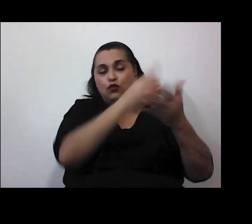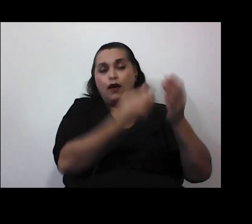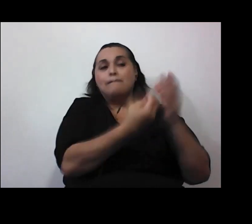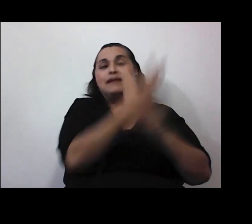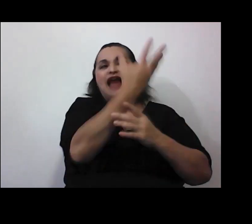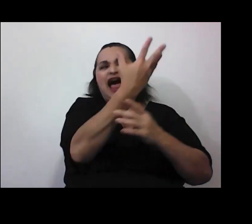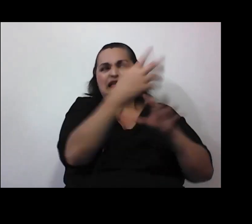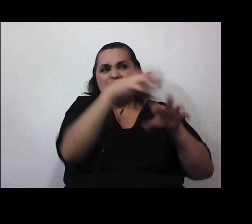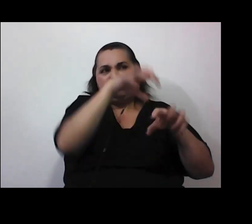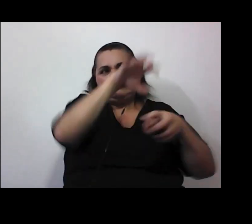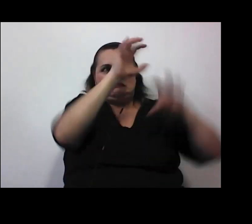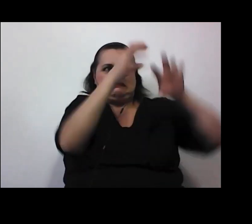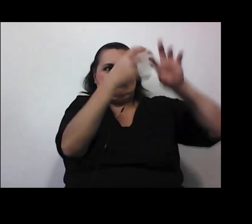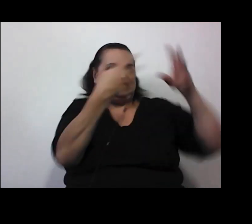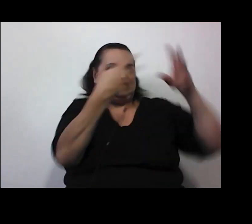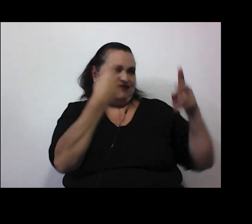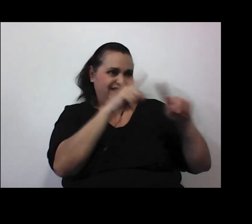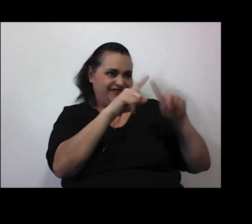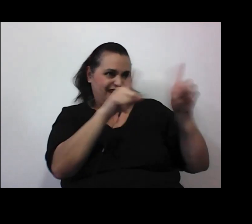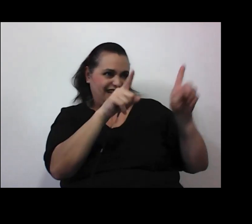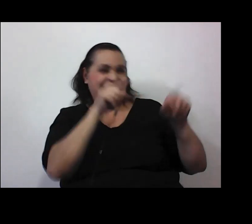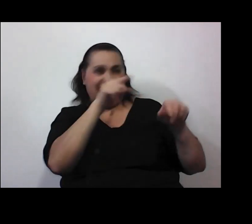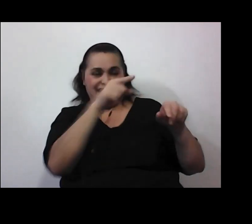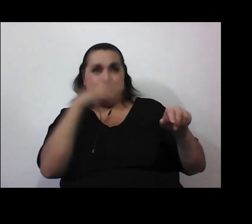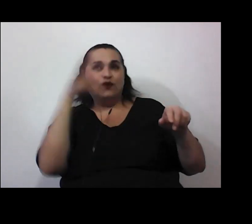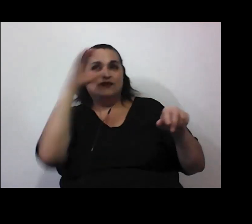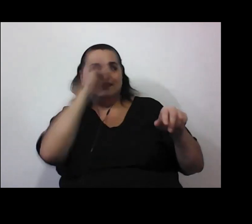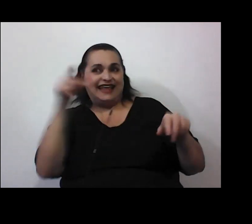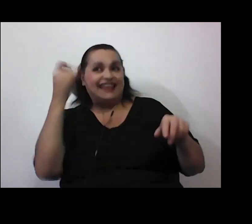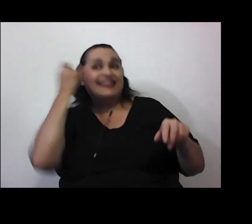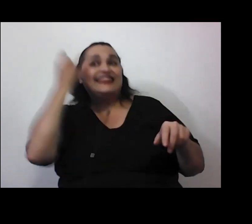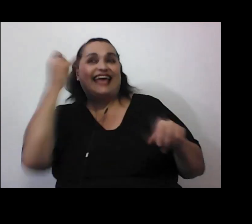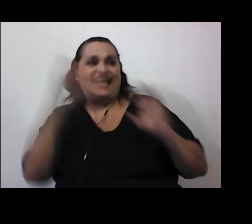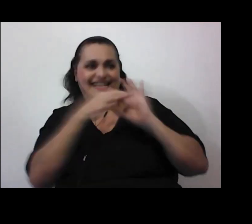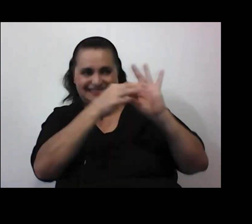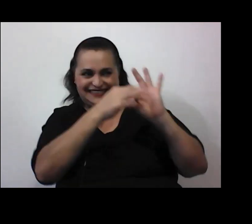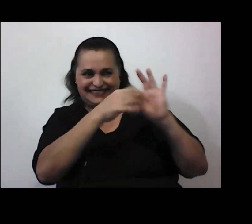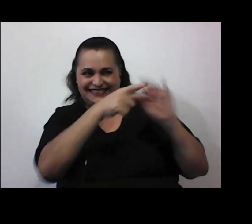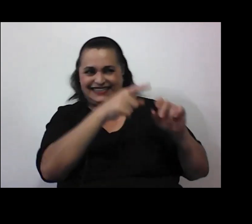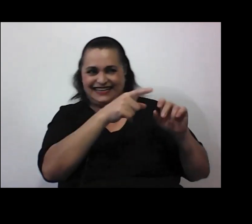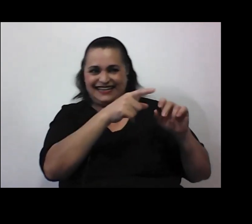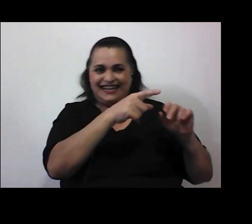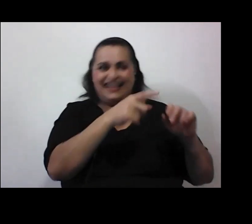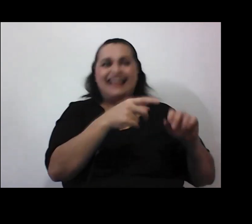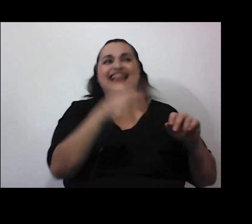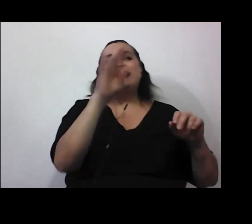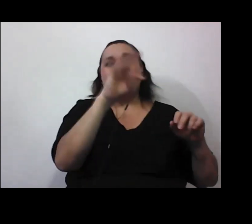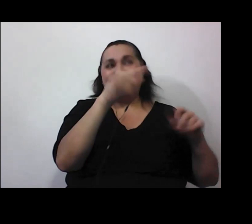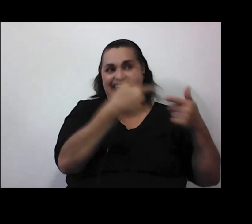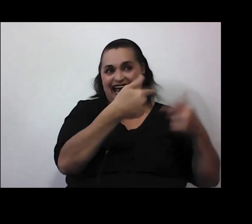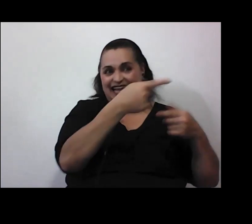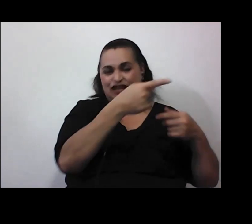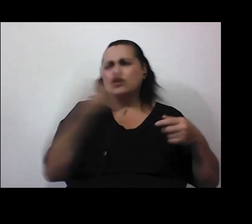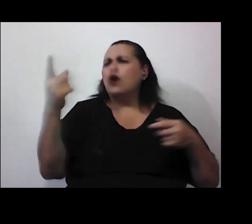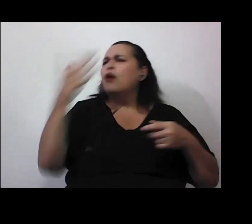monstruoso y eso ya empieza a dar cuenta de las ideas que tienen acerca de los organismos transgénicos y a partir de ese dibujo uno puede decir ¿por qué lo